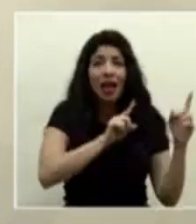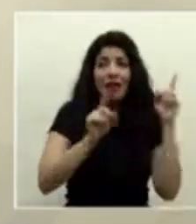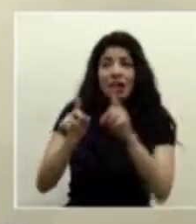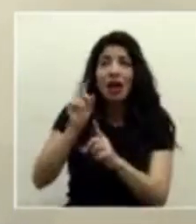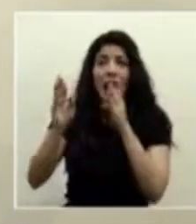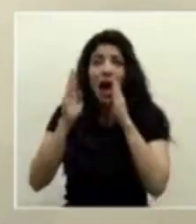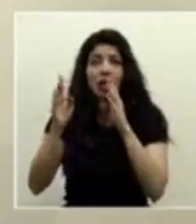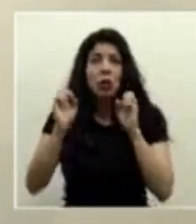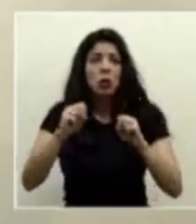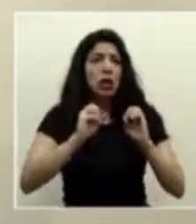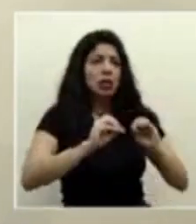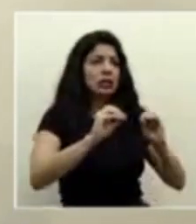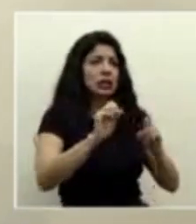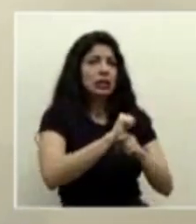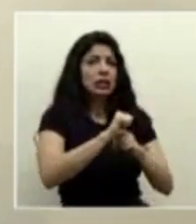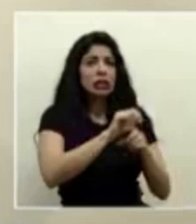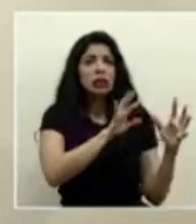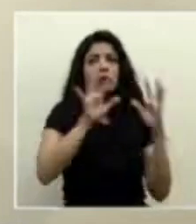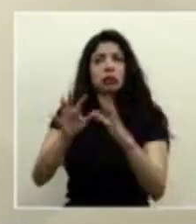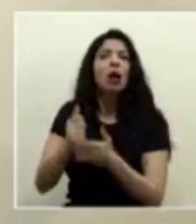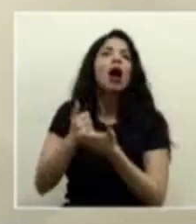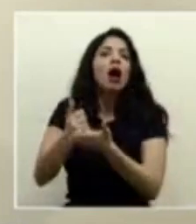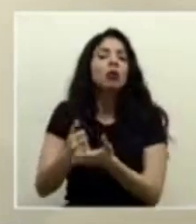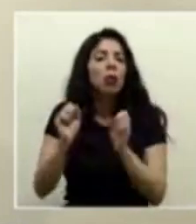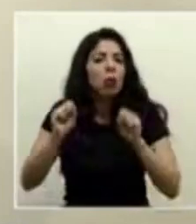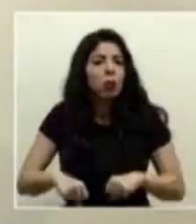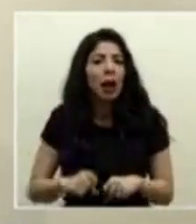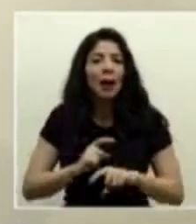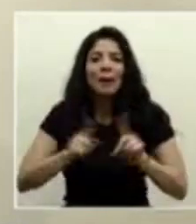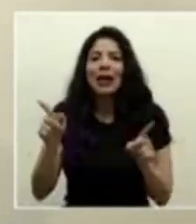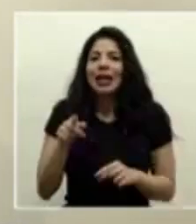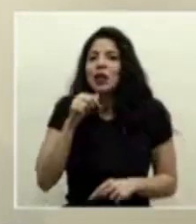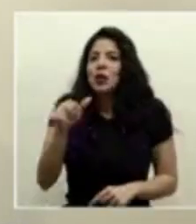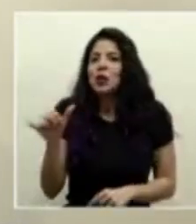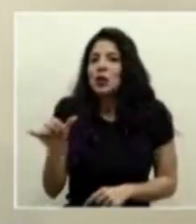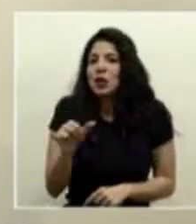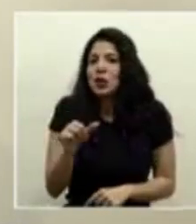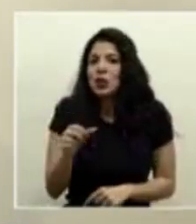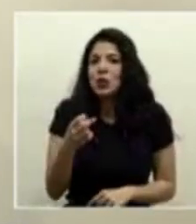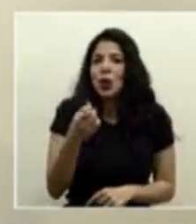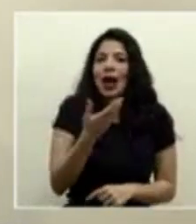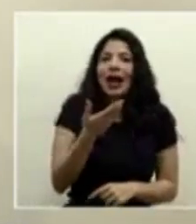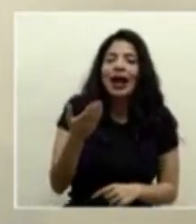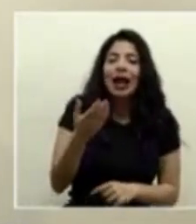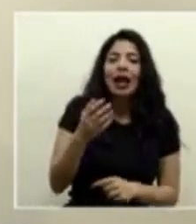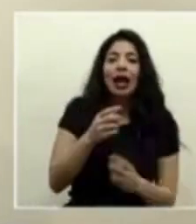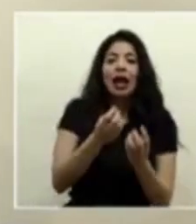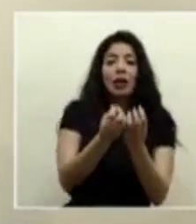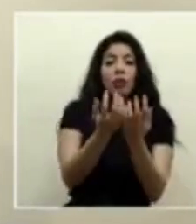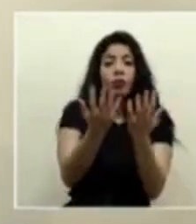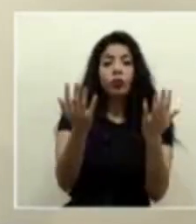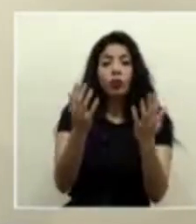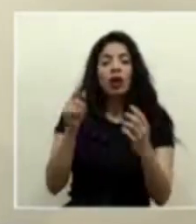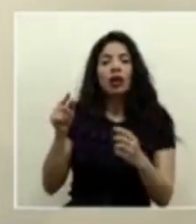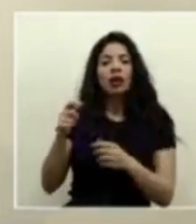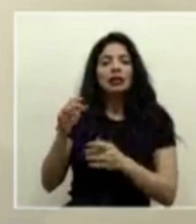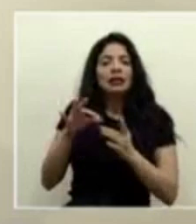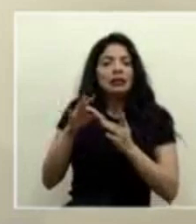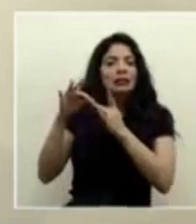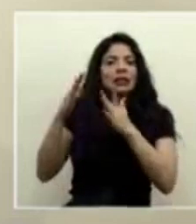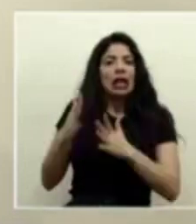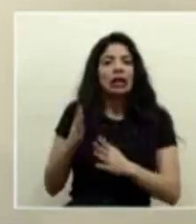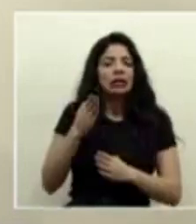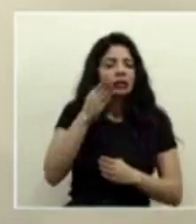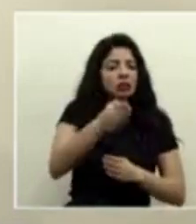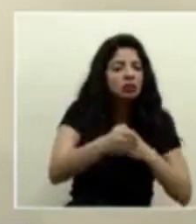uno puede dar entrenamiento y claro que eso va a ayudar y nos puede ayudar bastante, pero no es lo mismo también la supervisión de los intensivistas en medio de